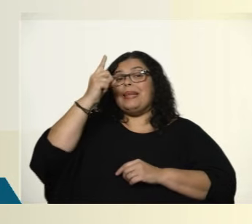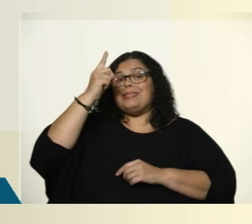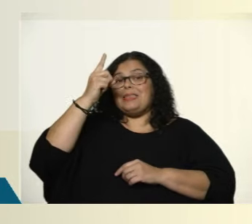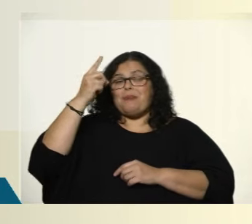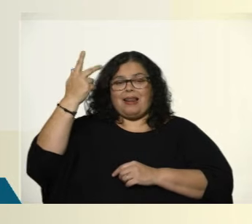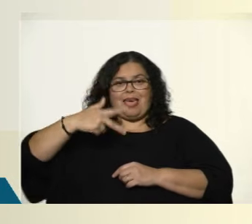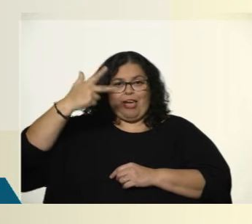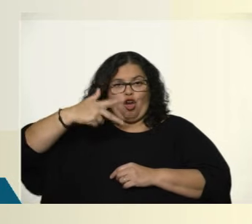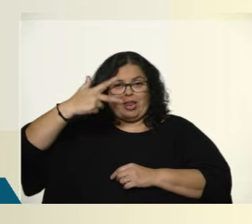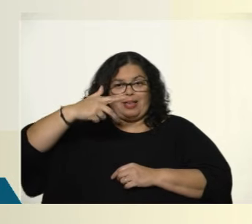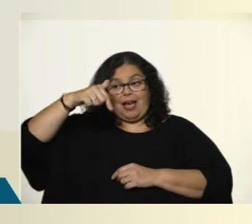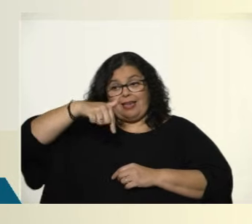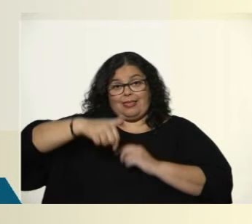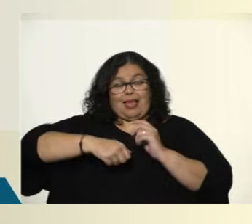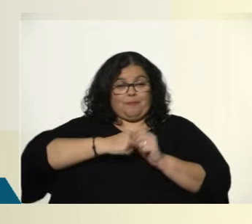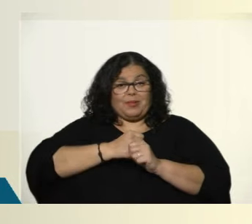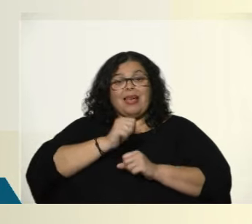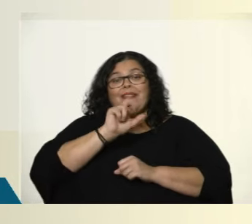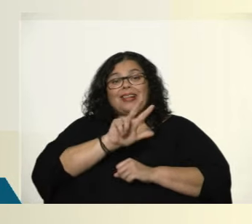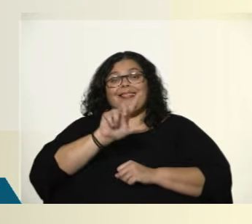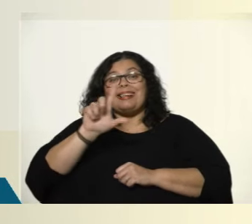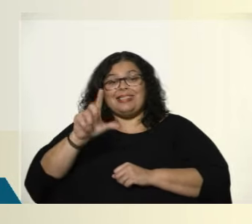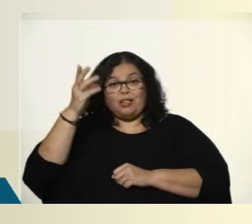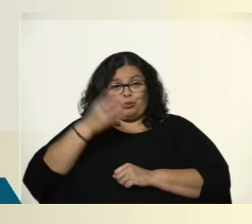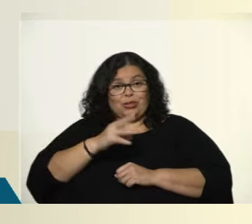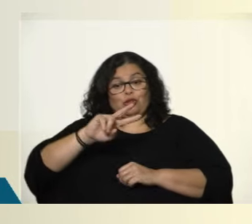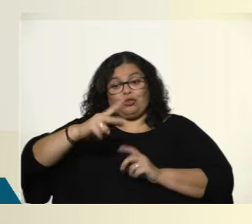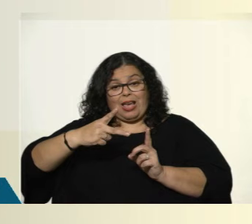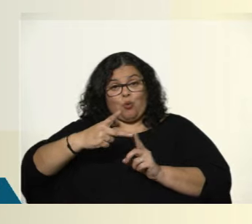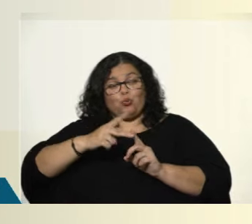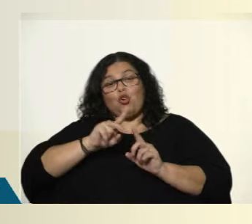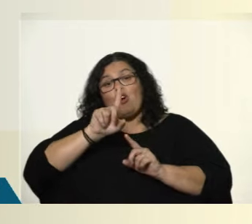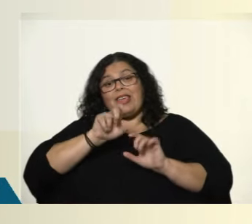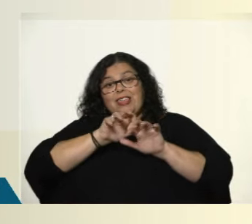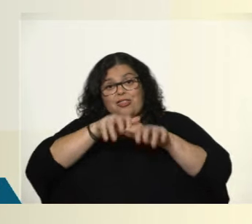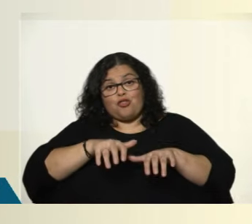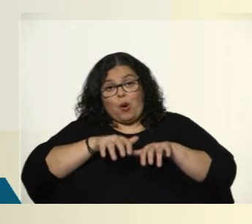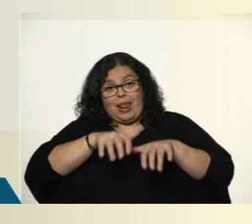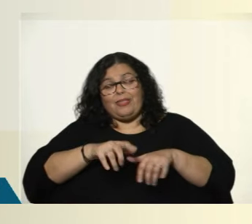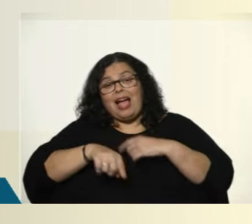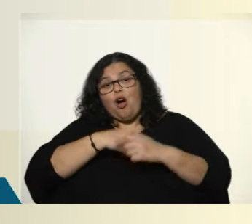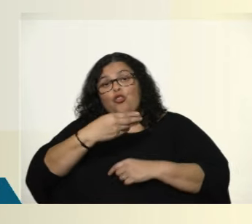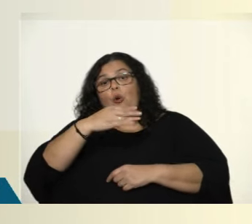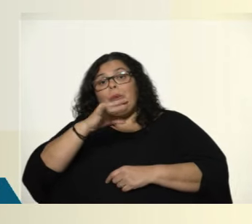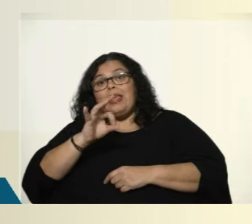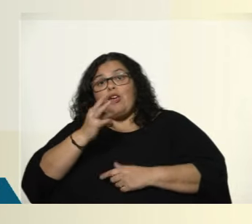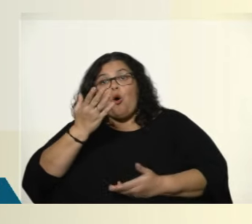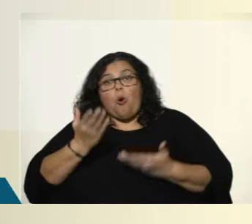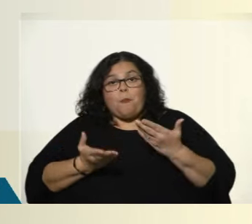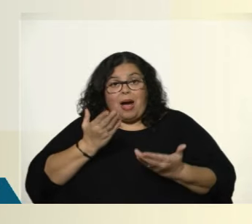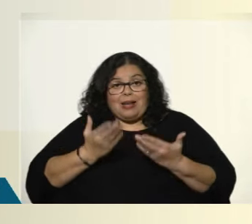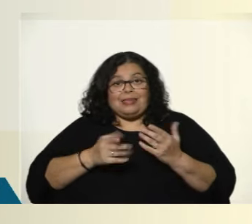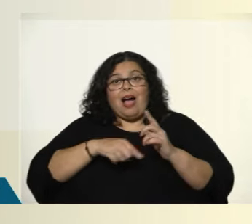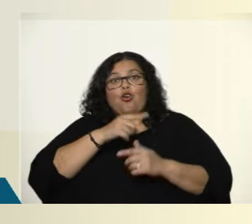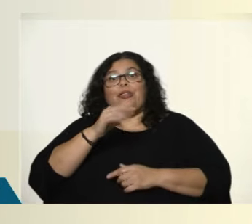fue la eólica, 37%, le siguió la hidroeléctrica, la biomasa, tenemos térmica fósil y solar